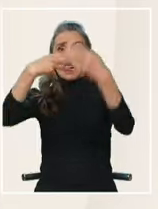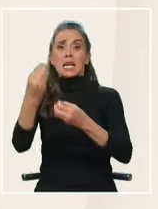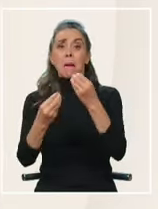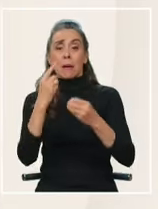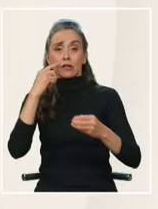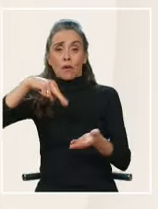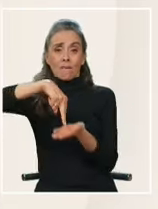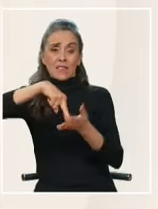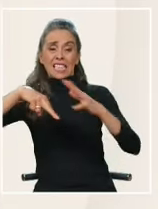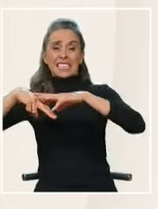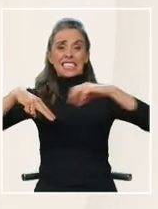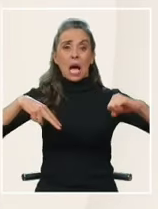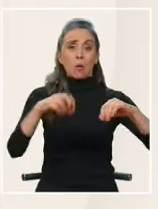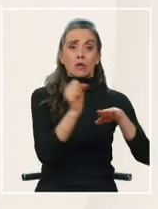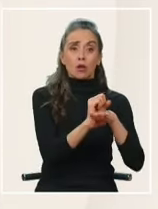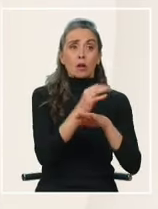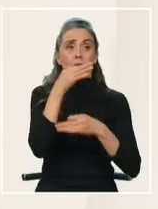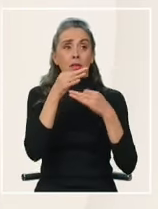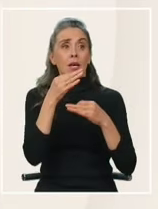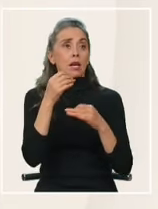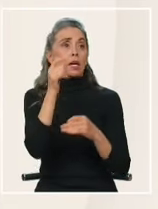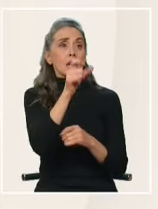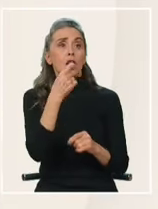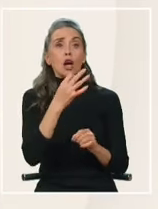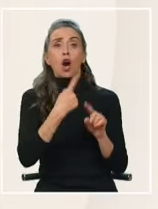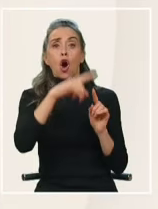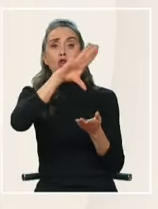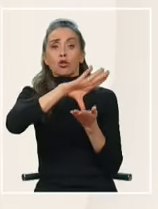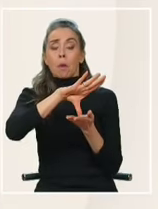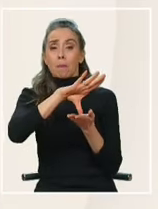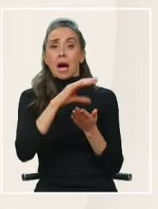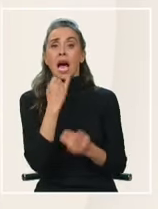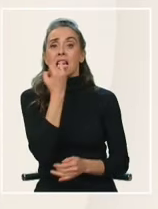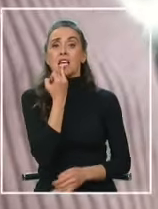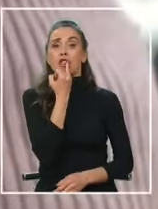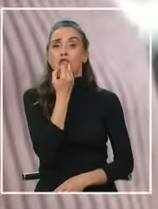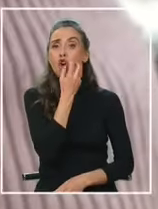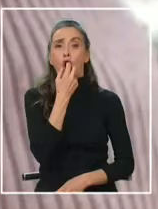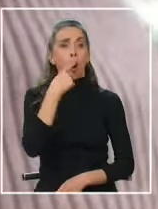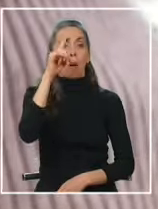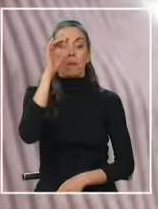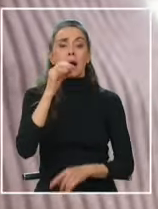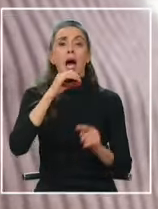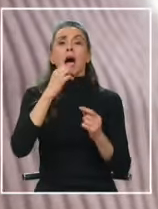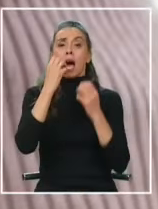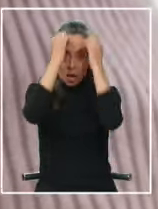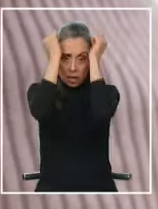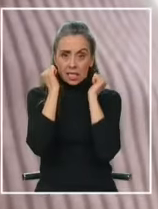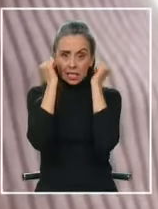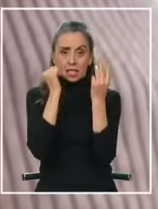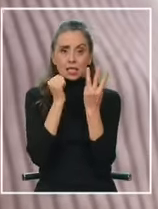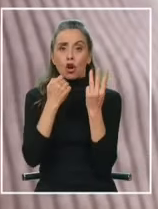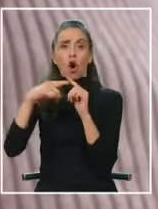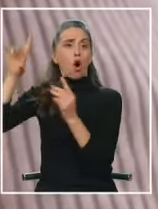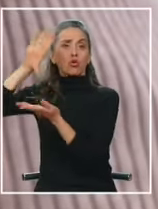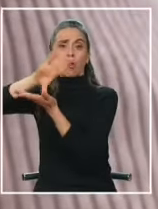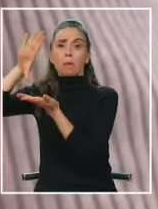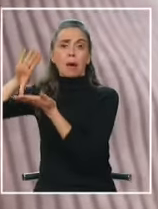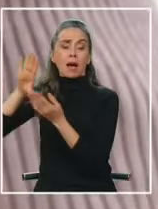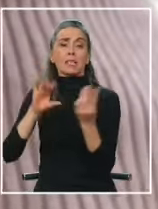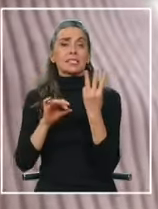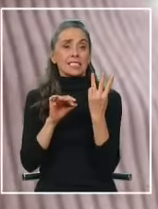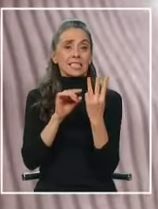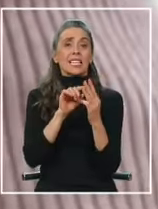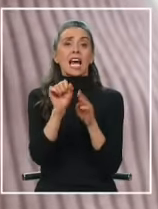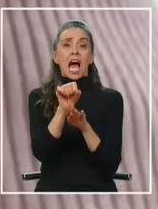Lo puedo decir con certeza, eran extranjeros por su idioma, porque eran muros jóvenes, encapuchados. Sí, eran encapuchados y el